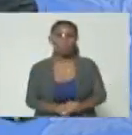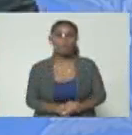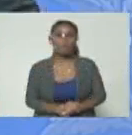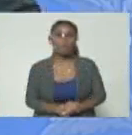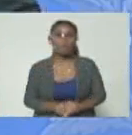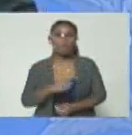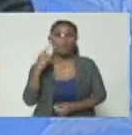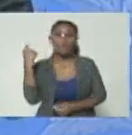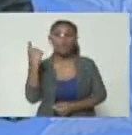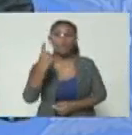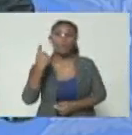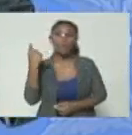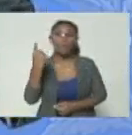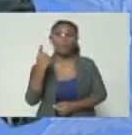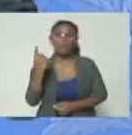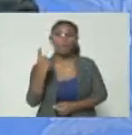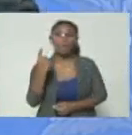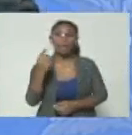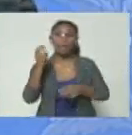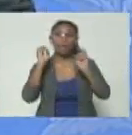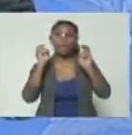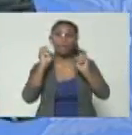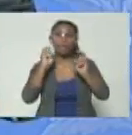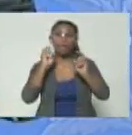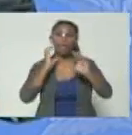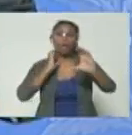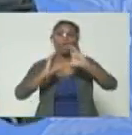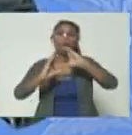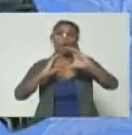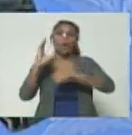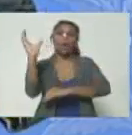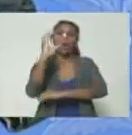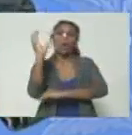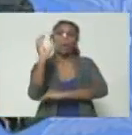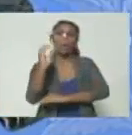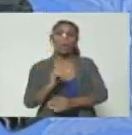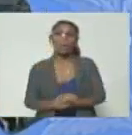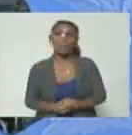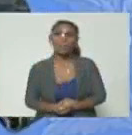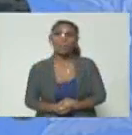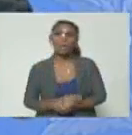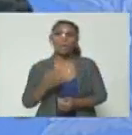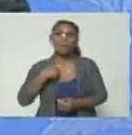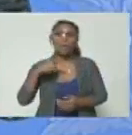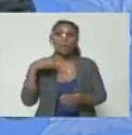solamente para los efectos de los medios colombianos les voy a mostrar